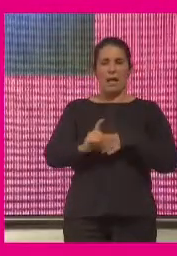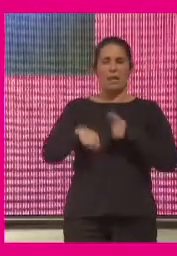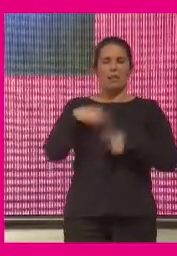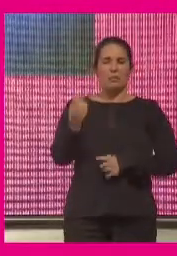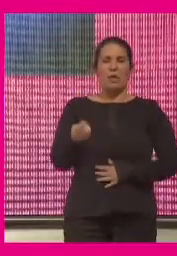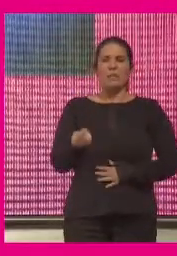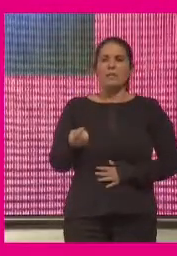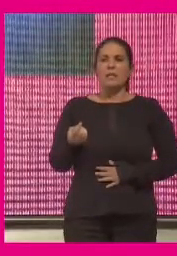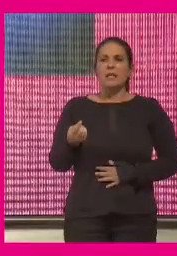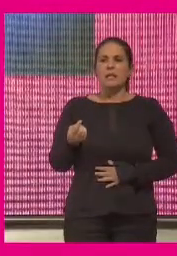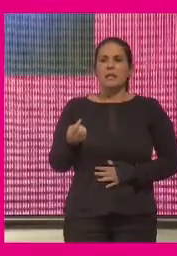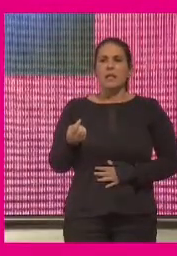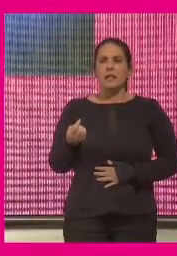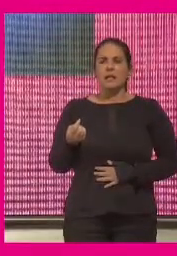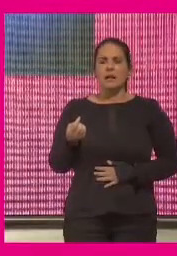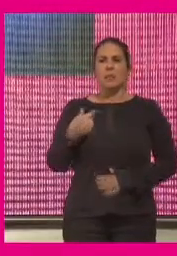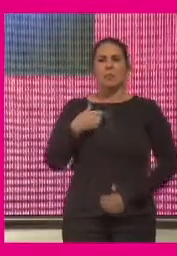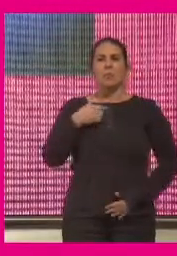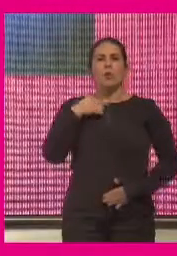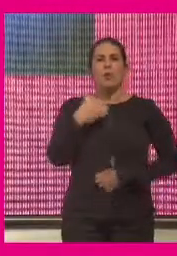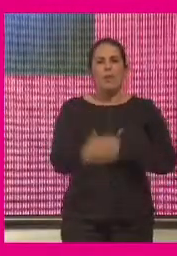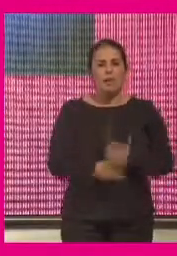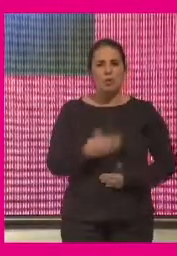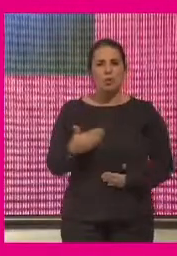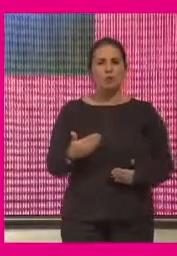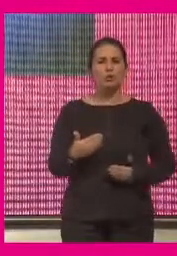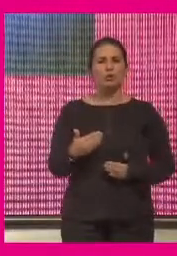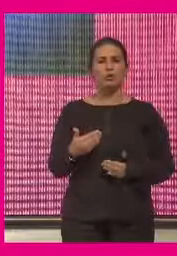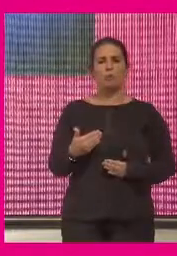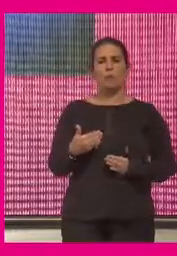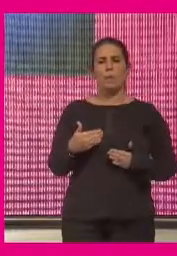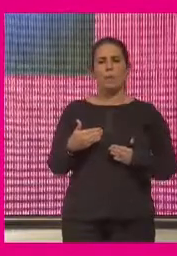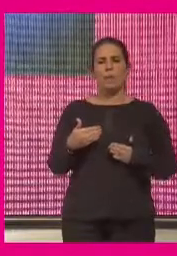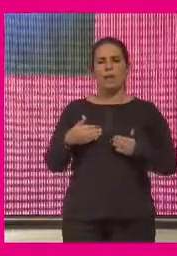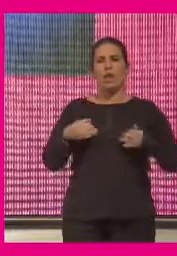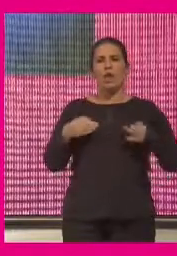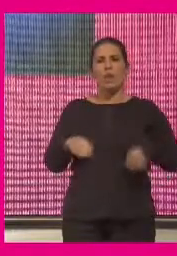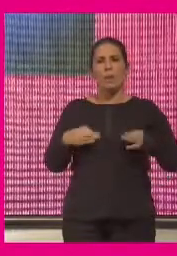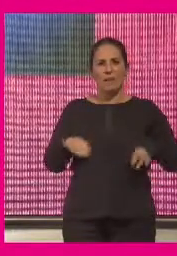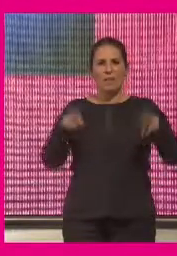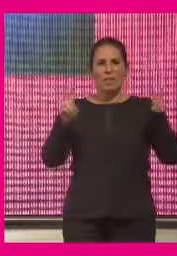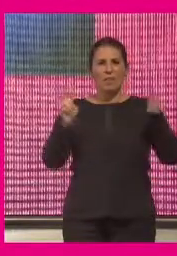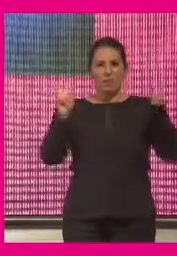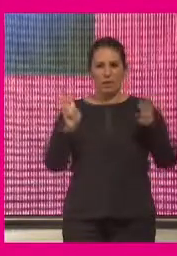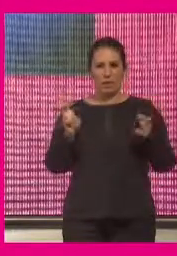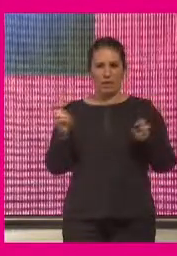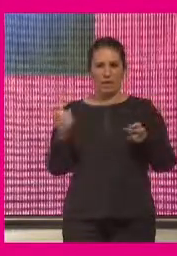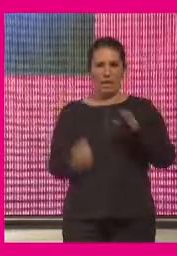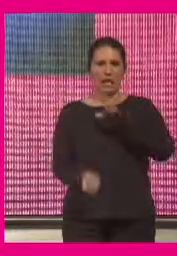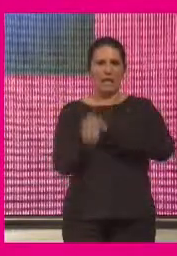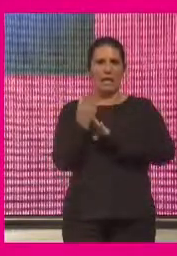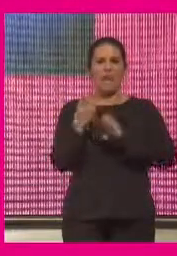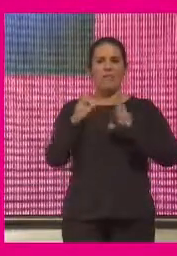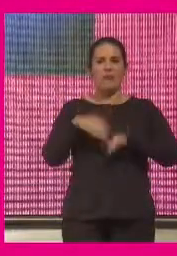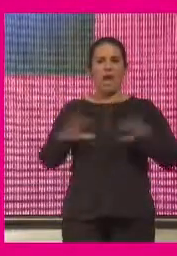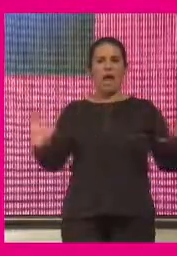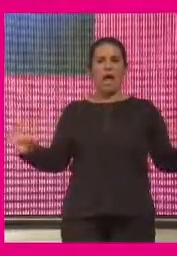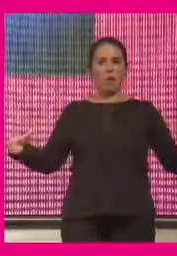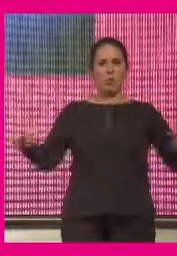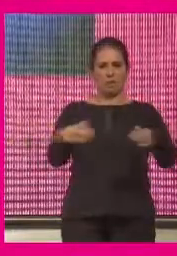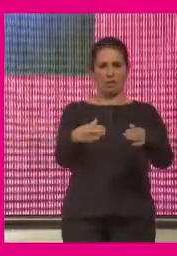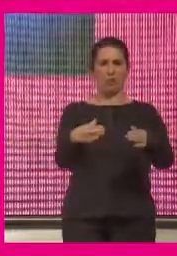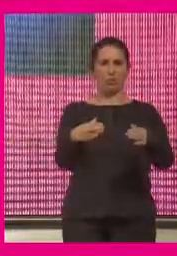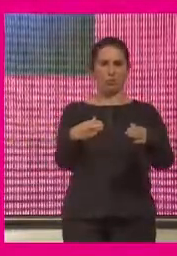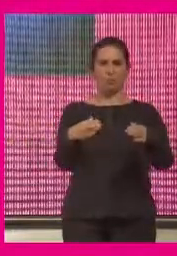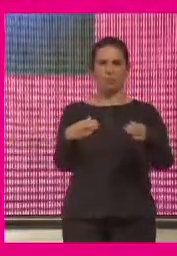evitar los procesos como decía antes Daniel de normalización que tienden a generar grandes agrupamientos sobre